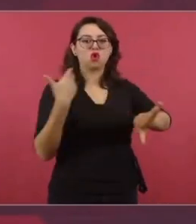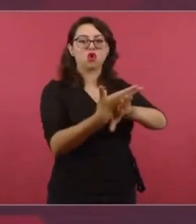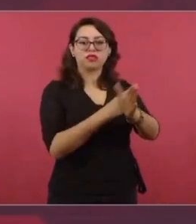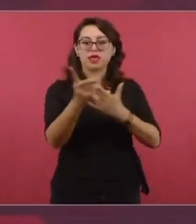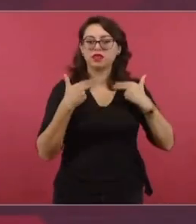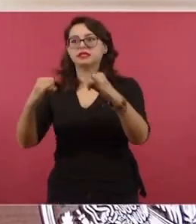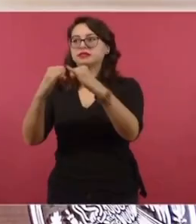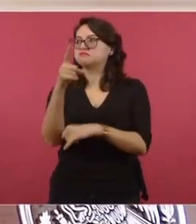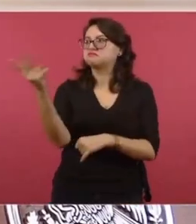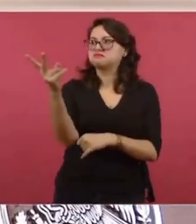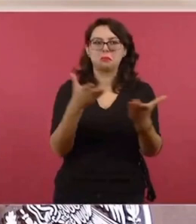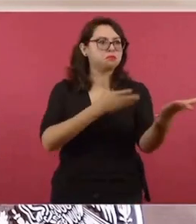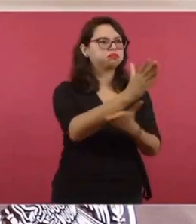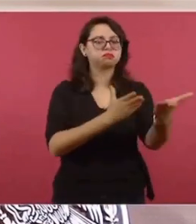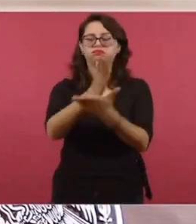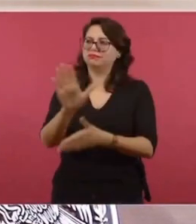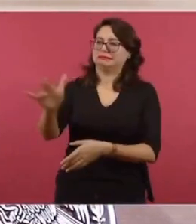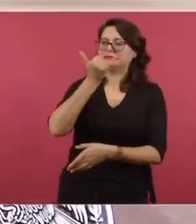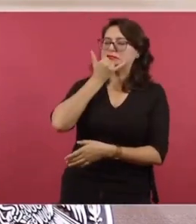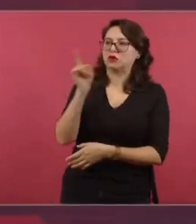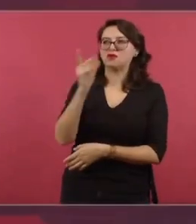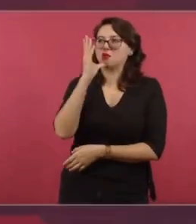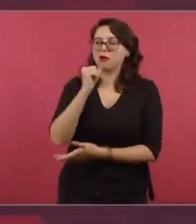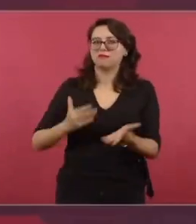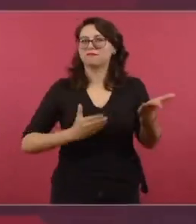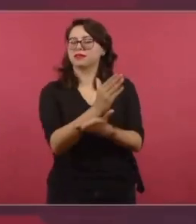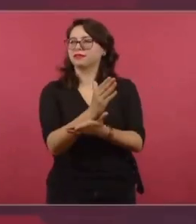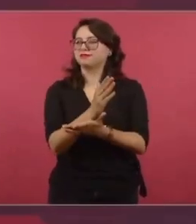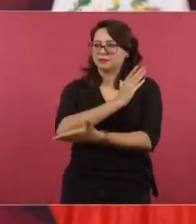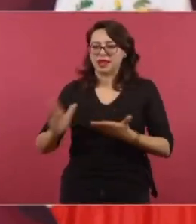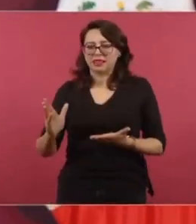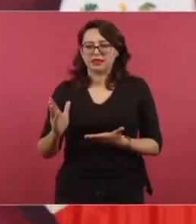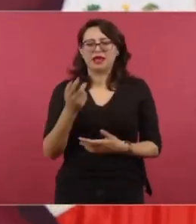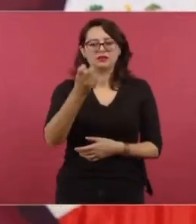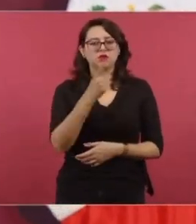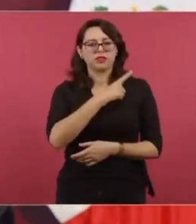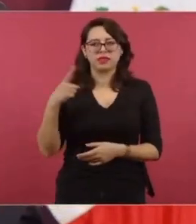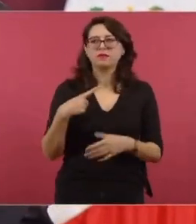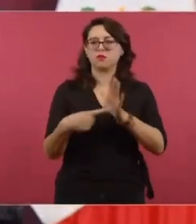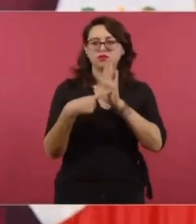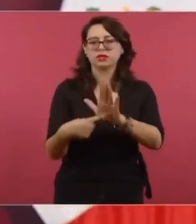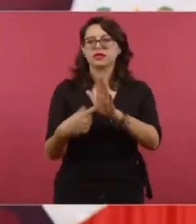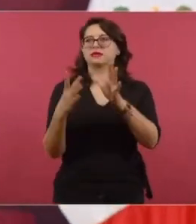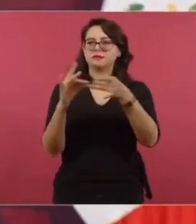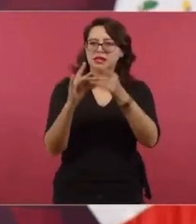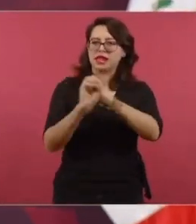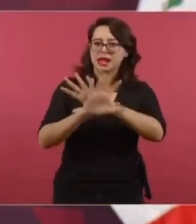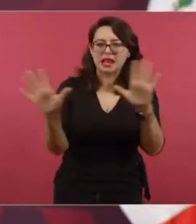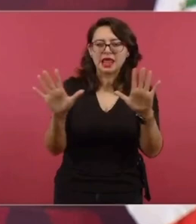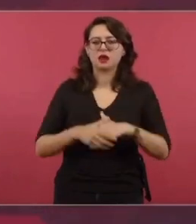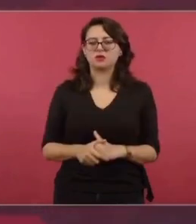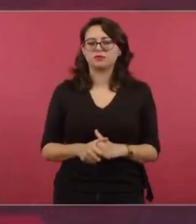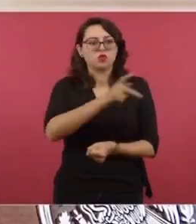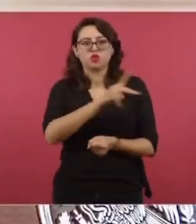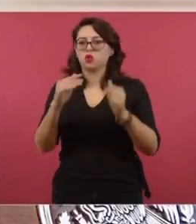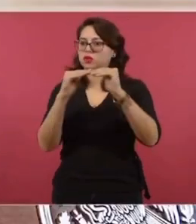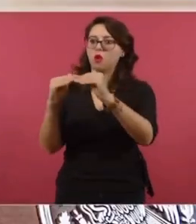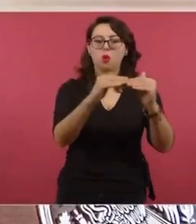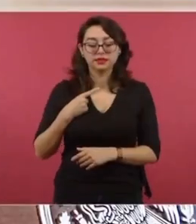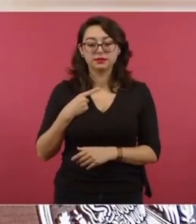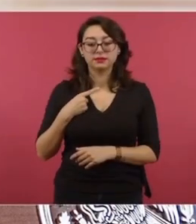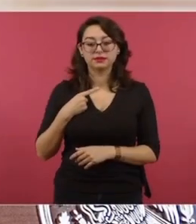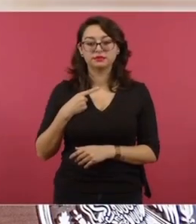que no se invadan facultades que corresponden a otros poderes, que se garantice la libertad, derecho de manifestación,